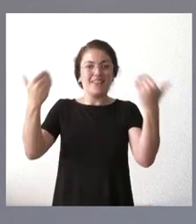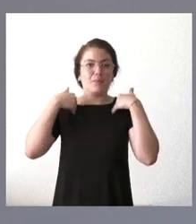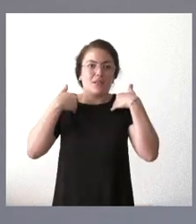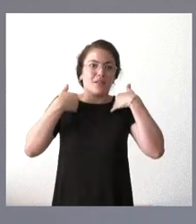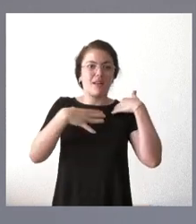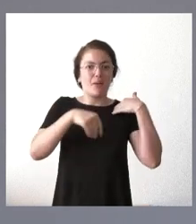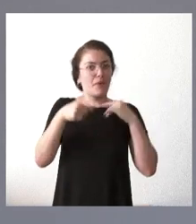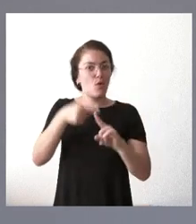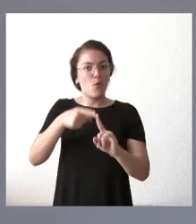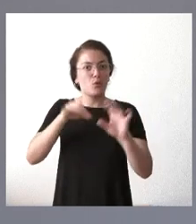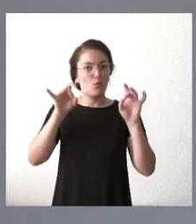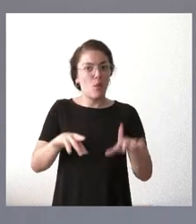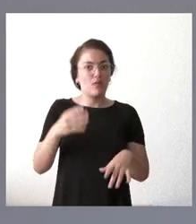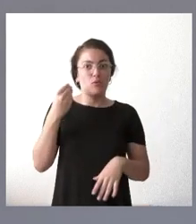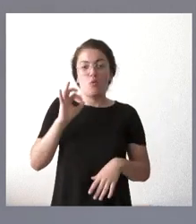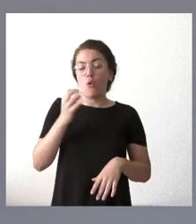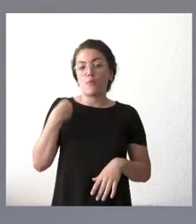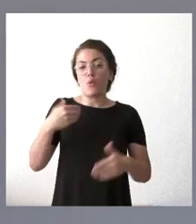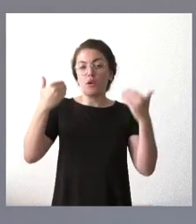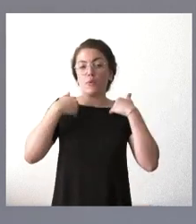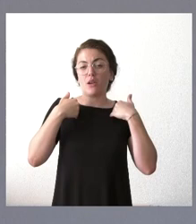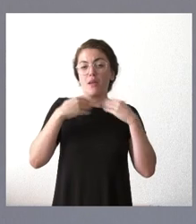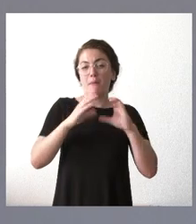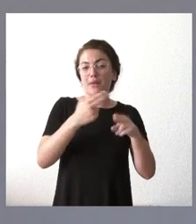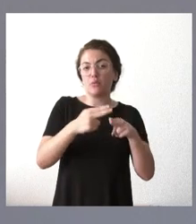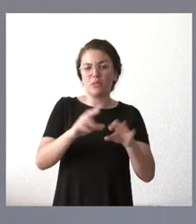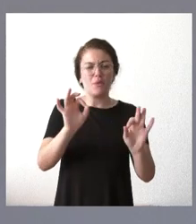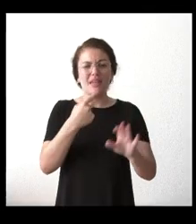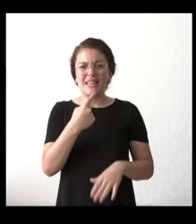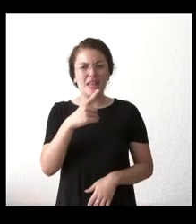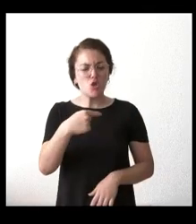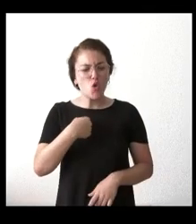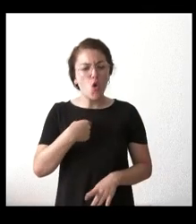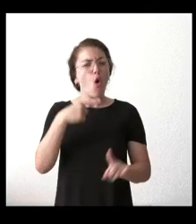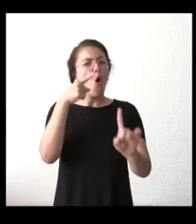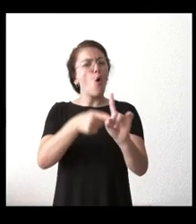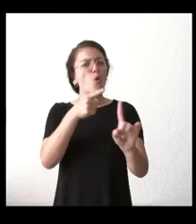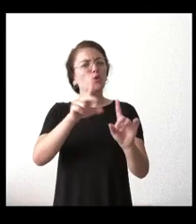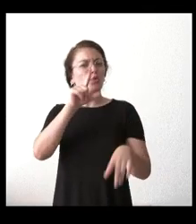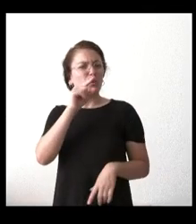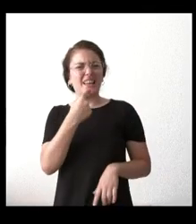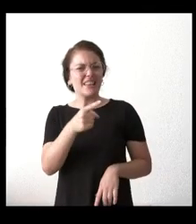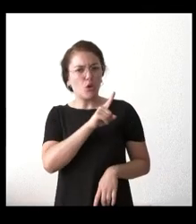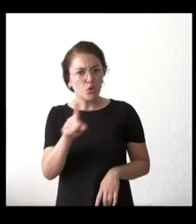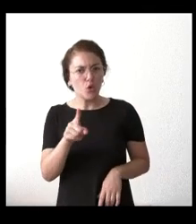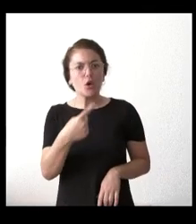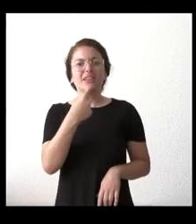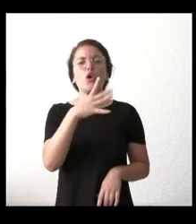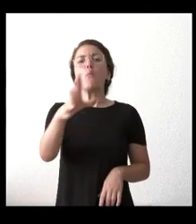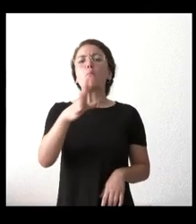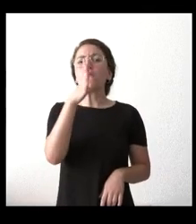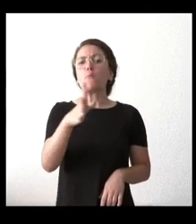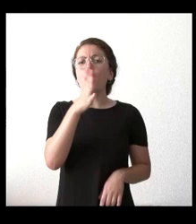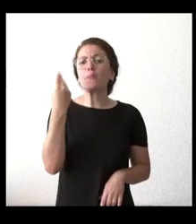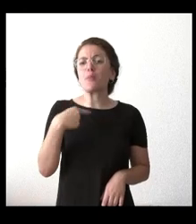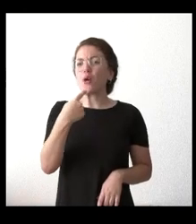y otras como responsables de un partido político, que también lo son. No le preguntaba en concreto por el uso de Twitter, sino por qué utilizaba los consejeros